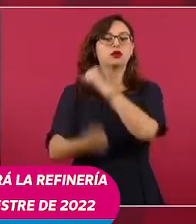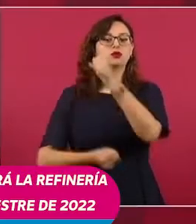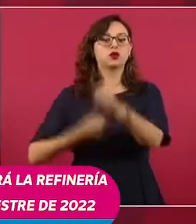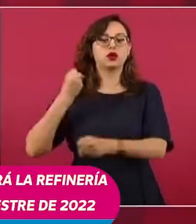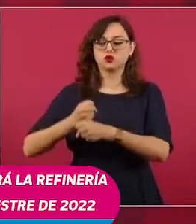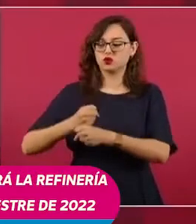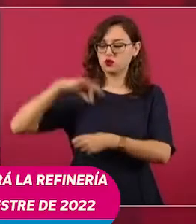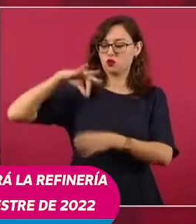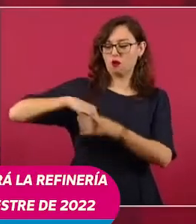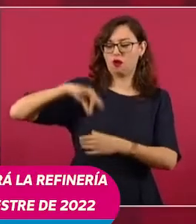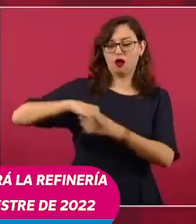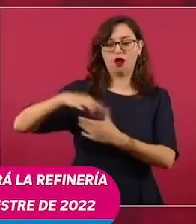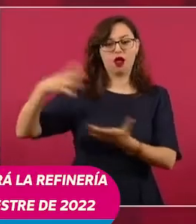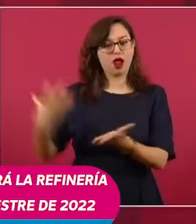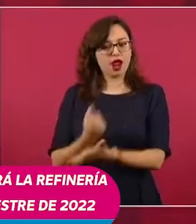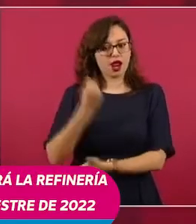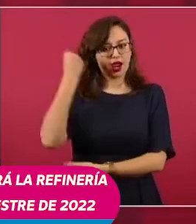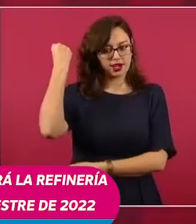cuatro años.